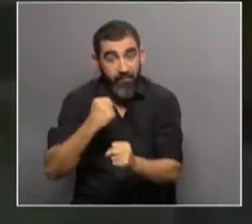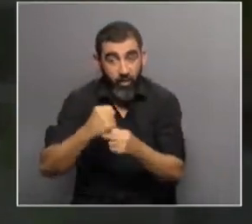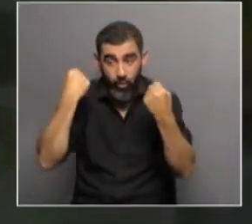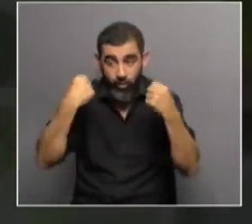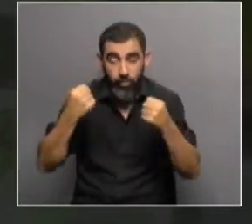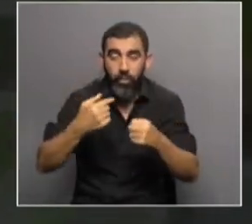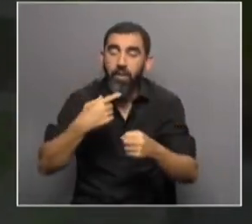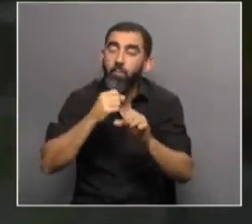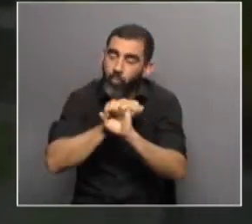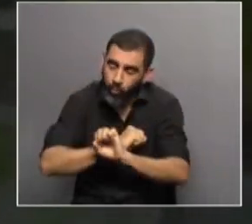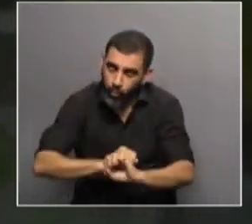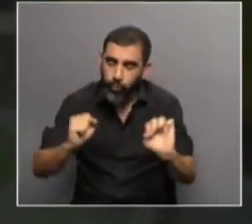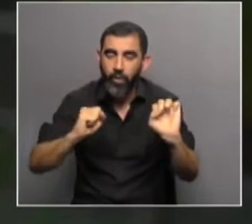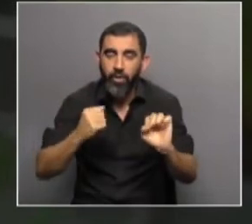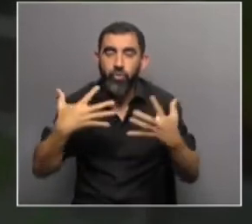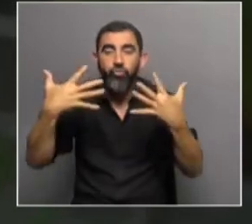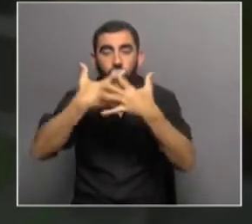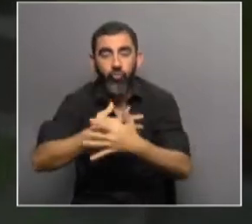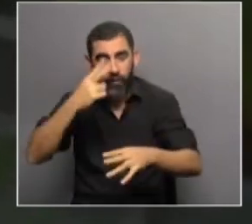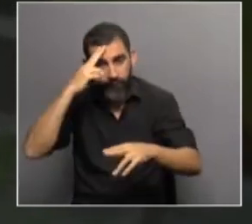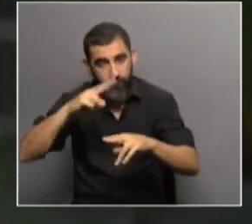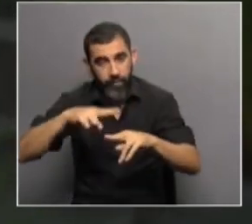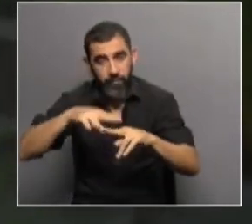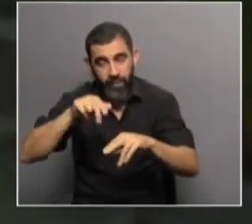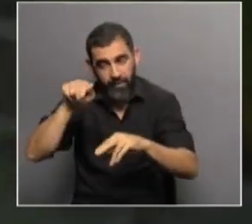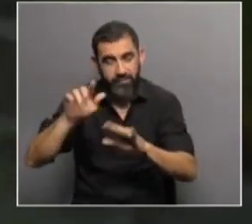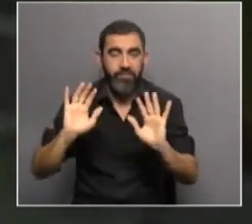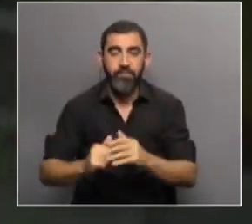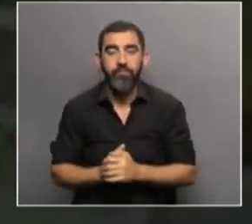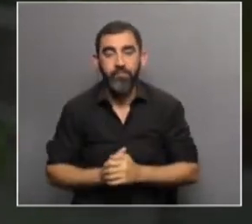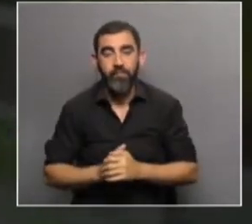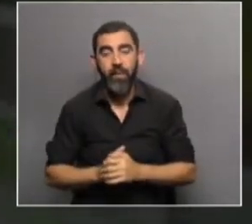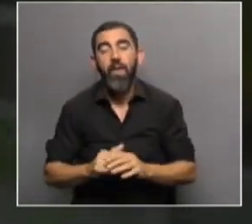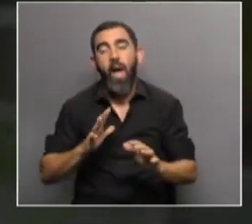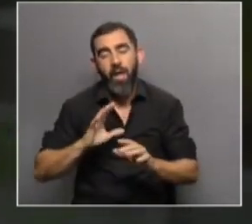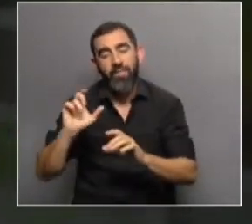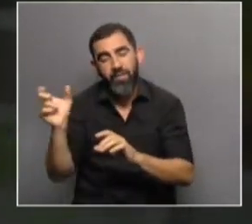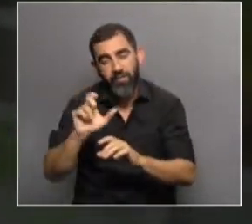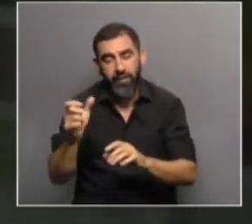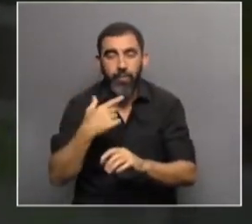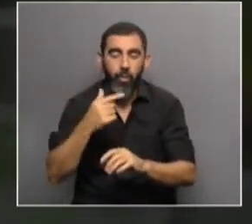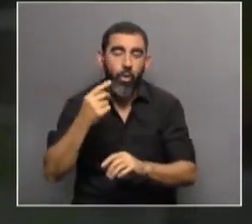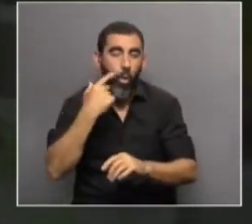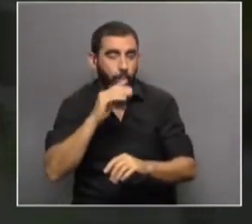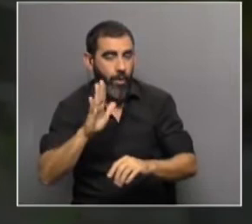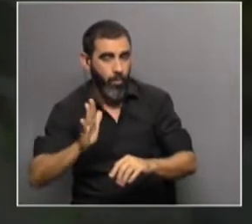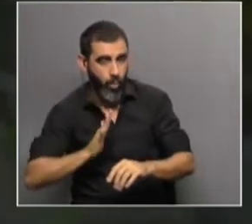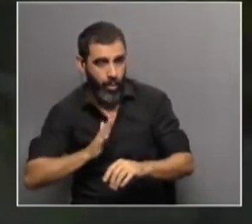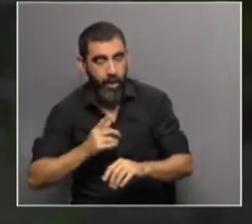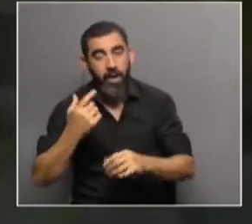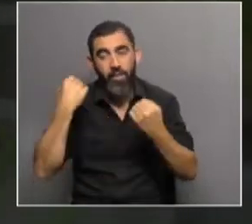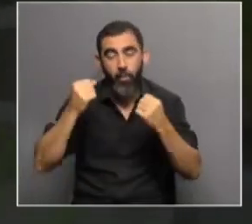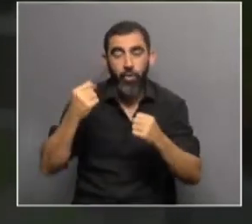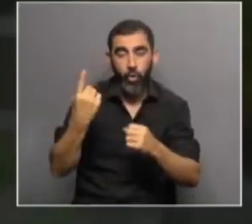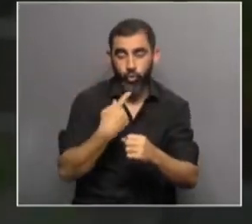son propensos y vulnerables a la posibilidad de enfermar de burnout. Y después hay diferencias. Por género, si es deporte colectivo o